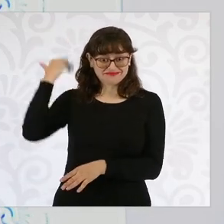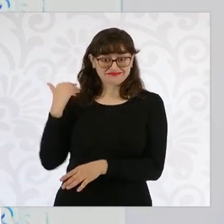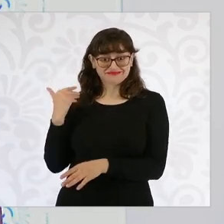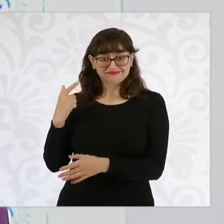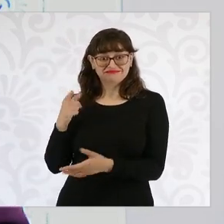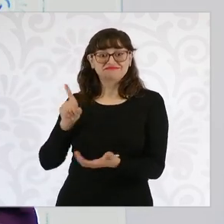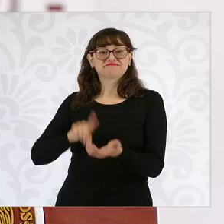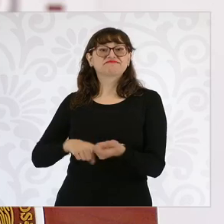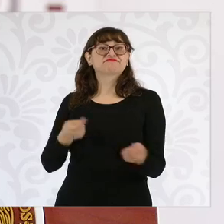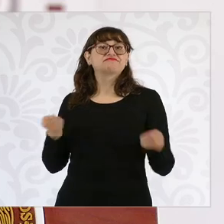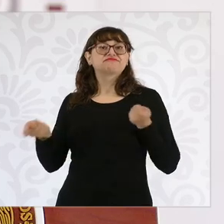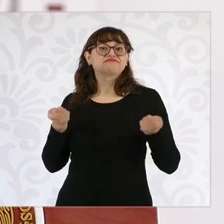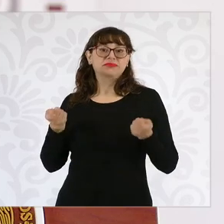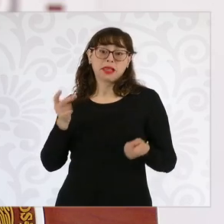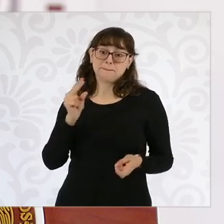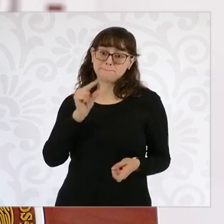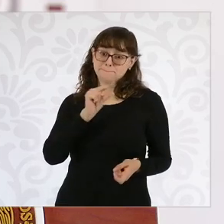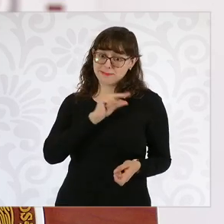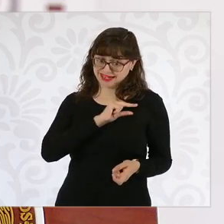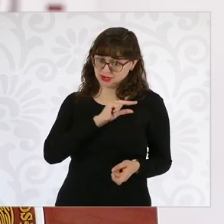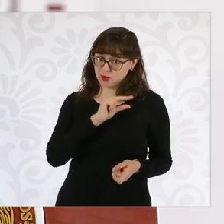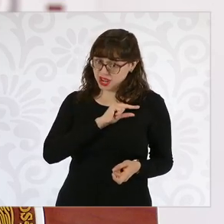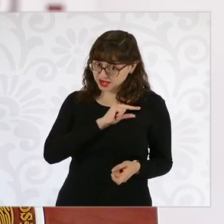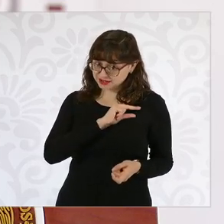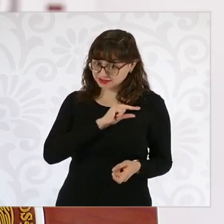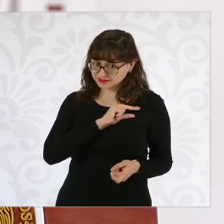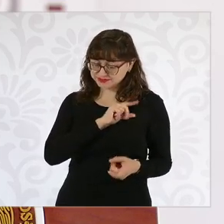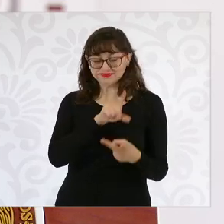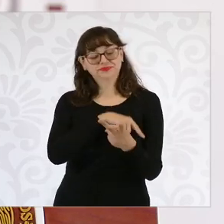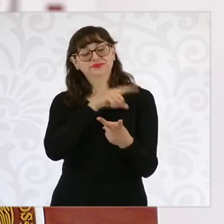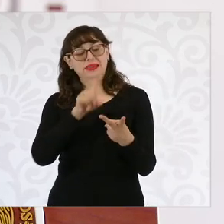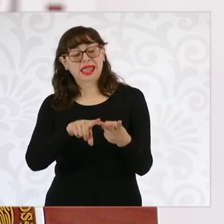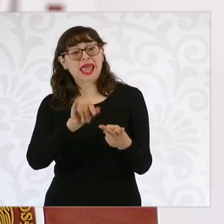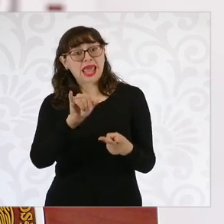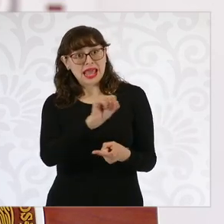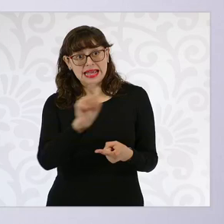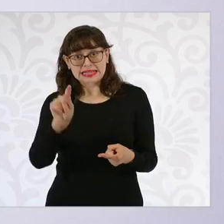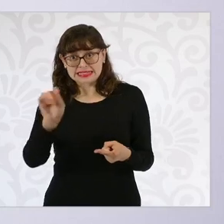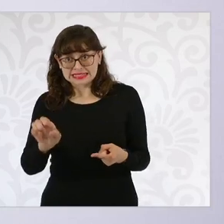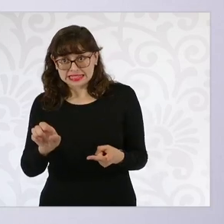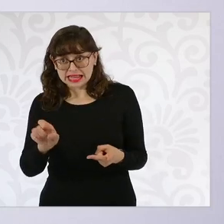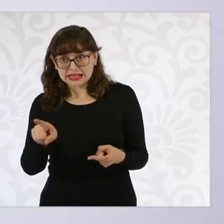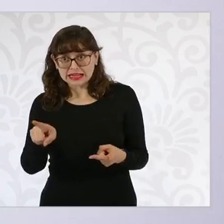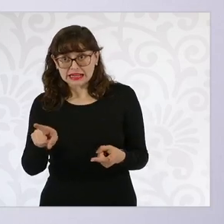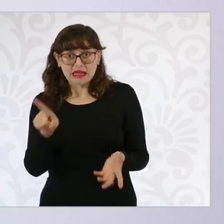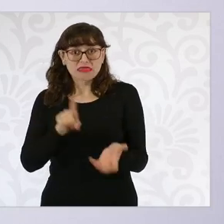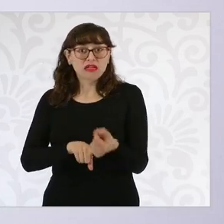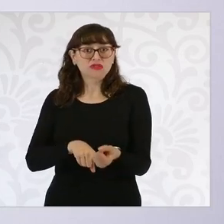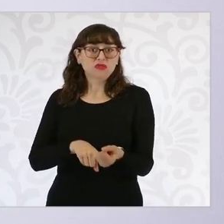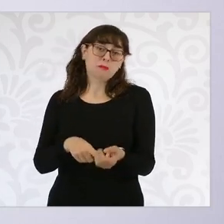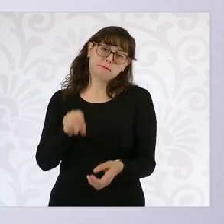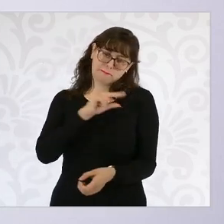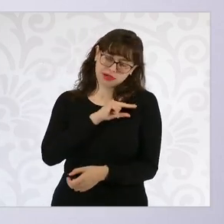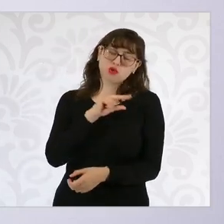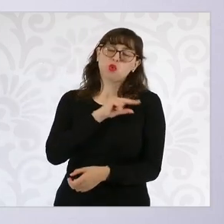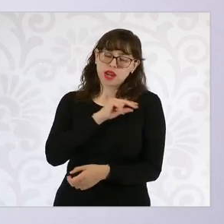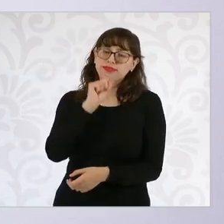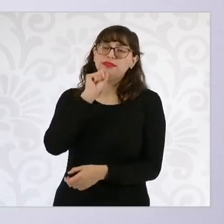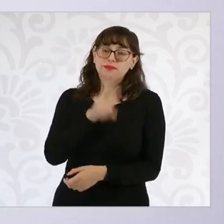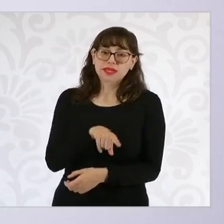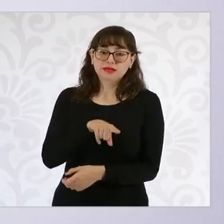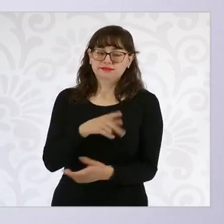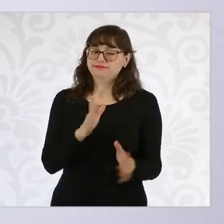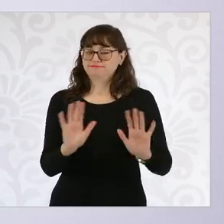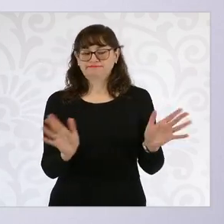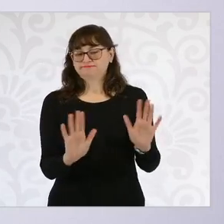El Issste también subrogó prácticamente todas sus estancias infantiles, sus guarderías. Y ahora